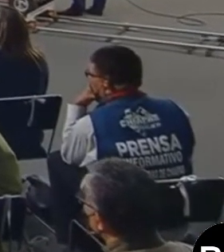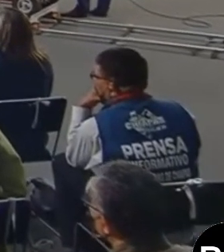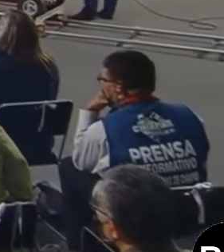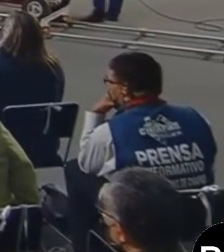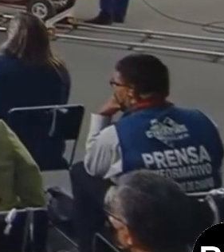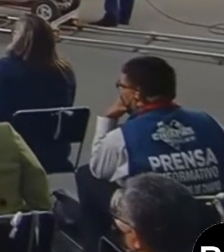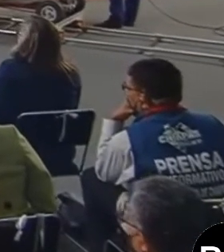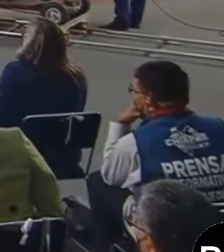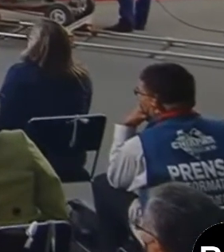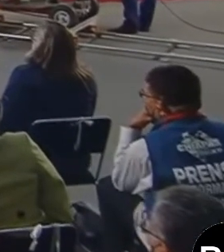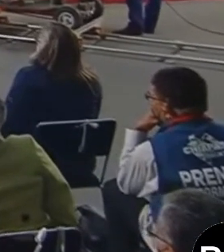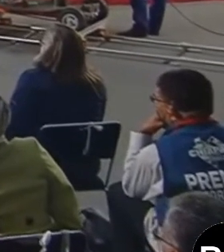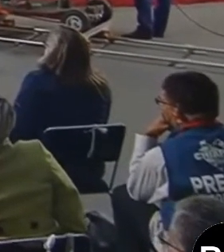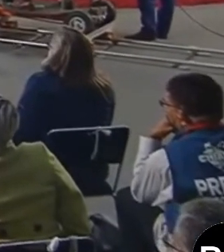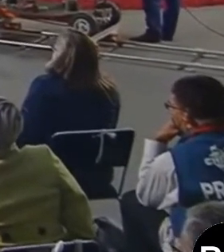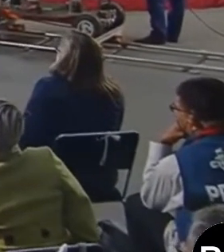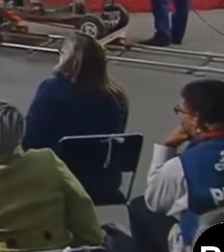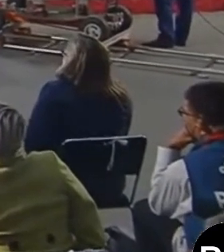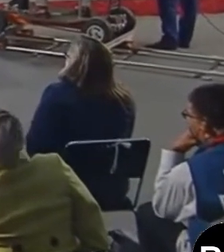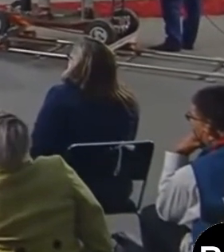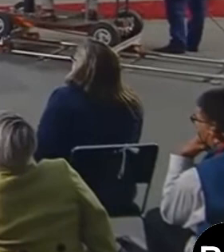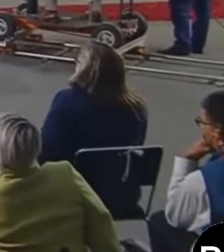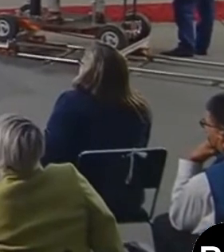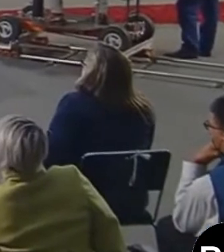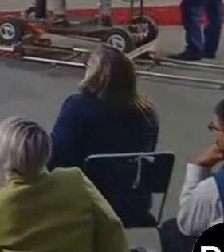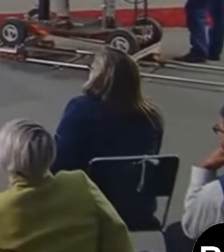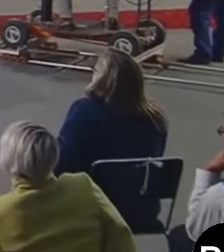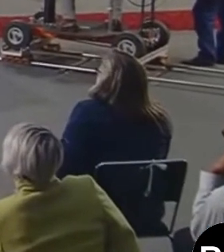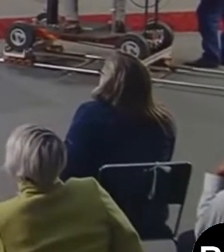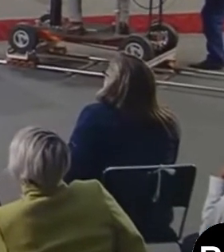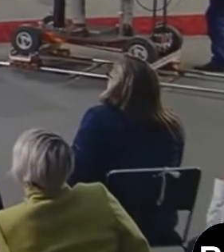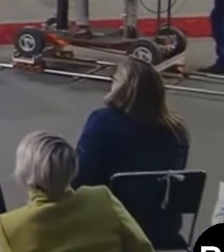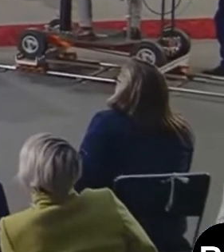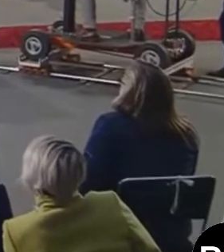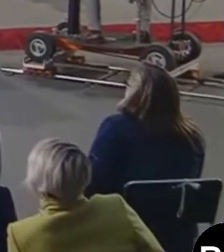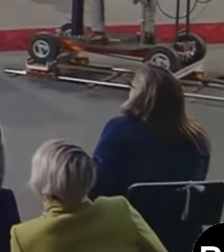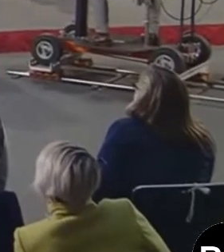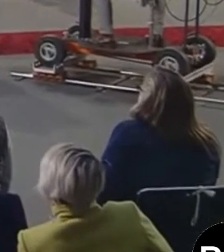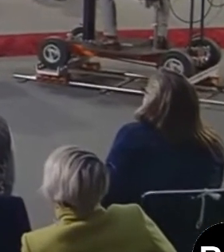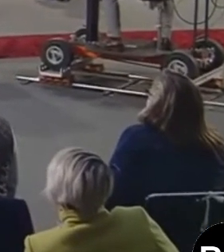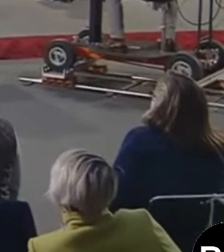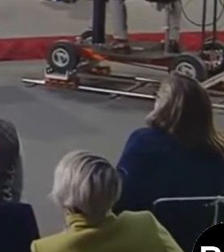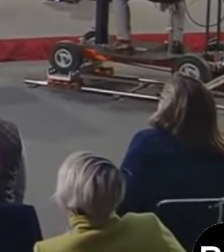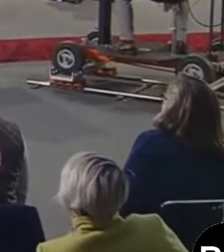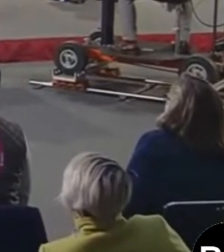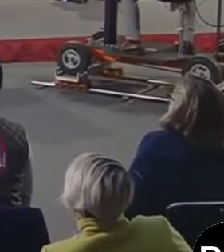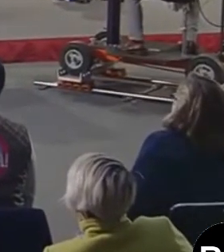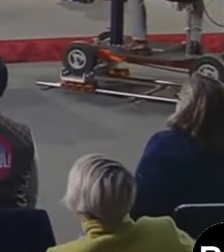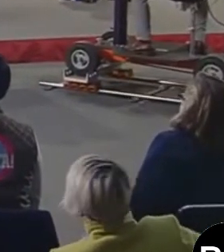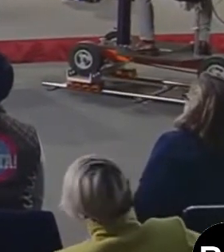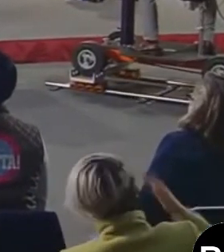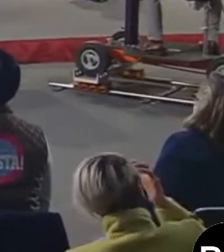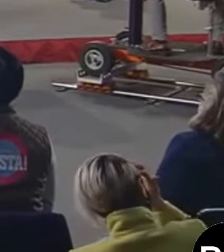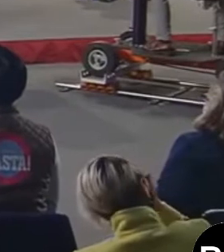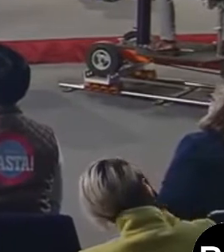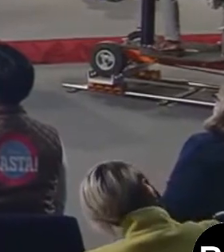En una conferencia de prensa conjunta PAN, PRI, PRD, establecieron desde ahora que